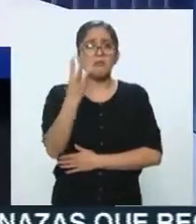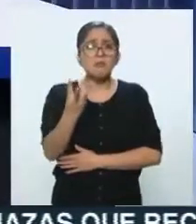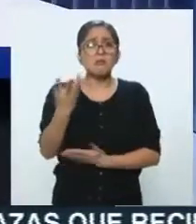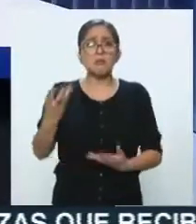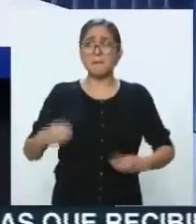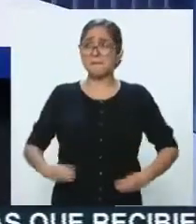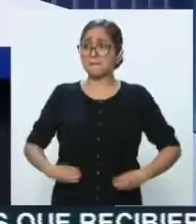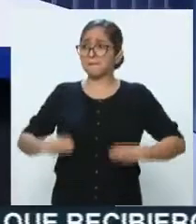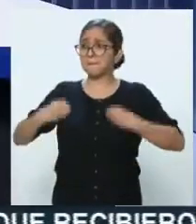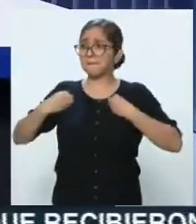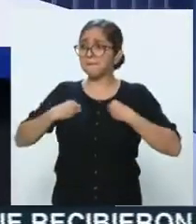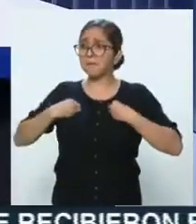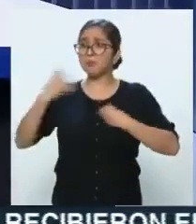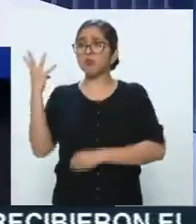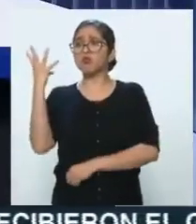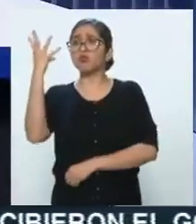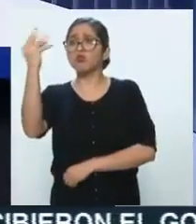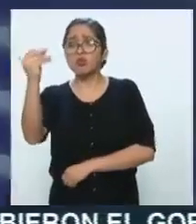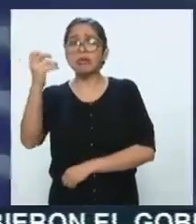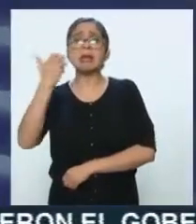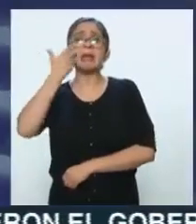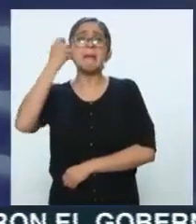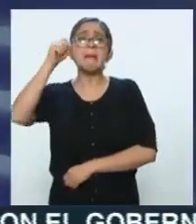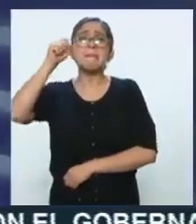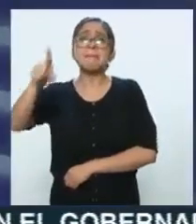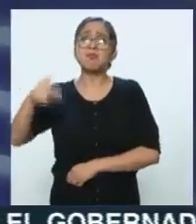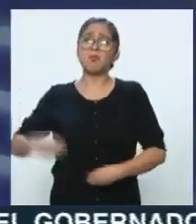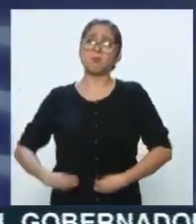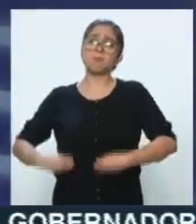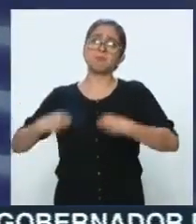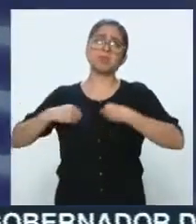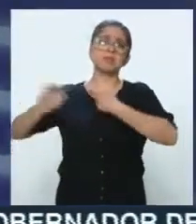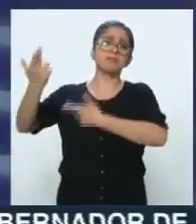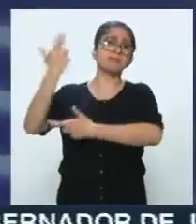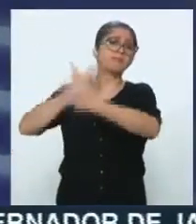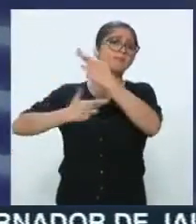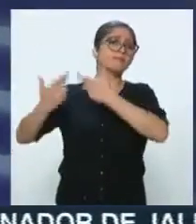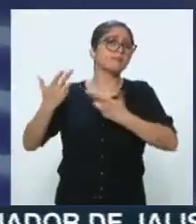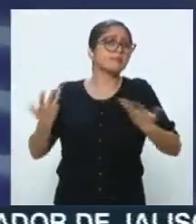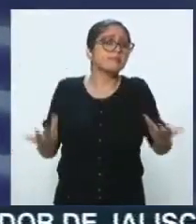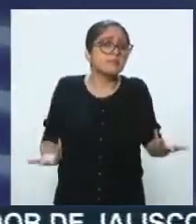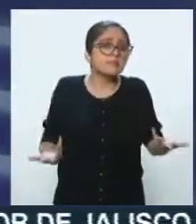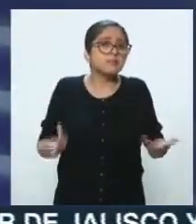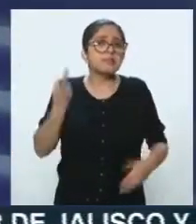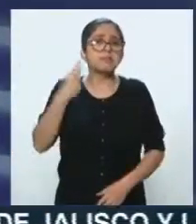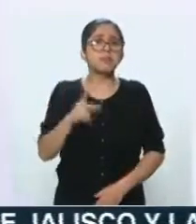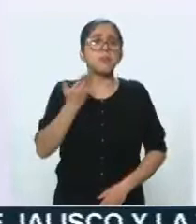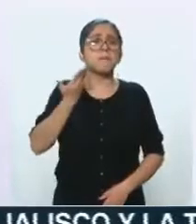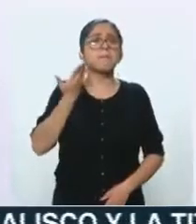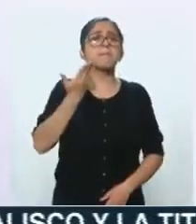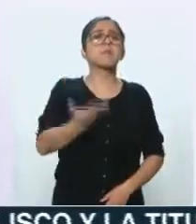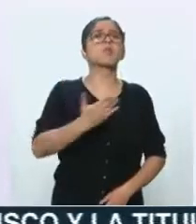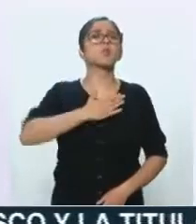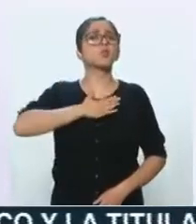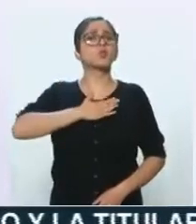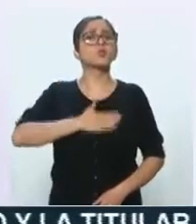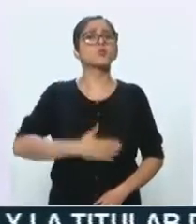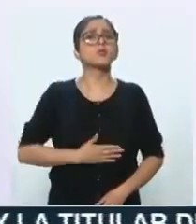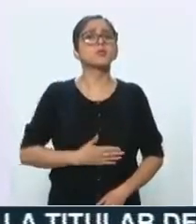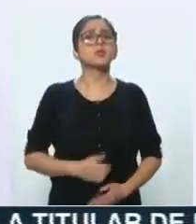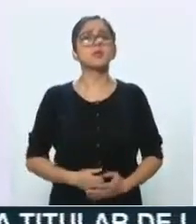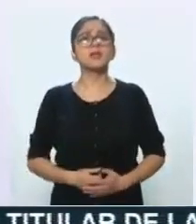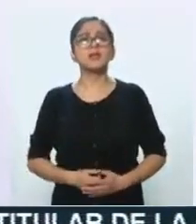de regreso, tuvieron que arrancar de cero las investigaciones del actual gobierno. Y Víctor, justicia es lo único que piden ya